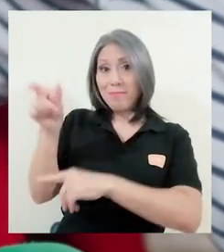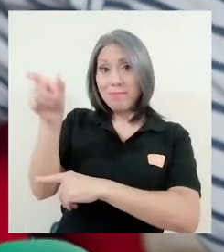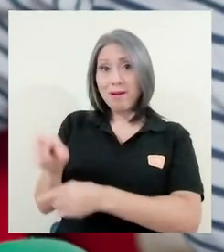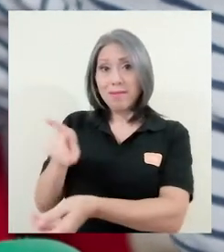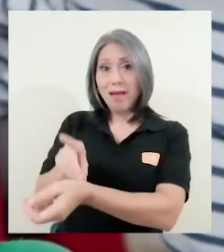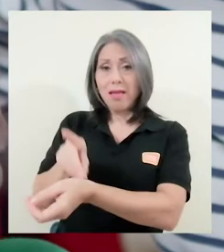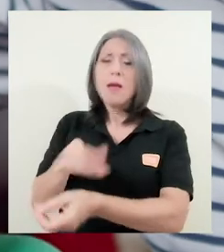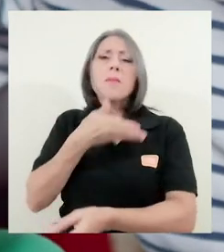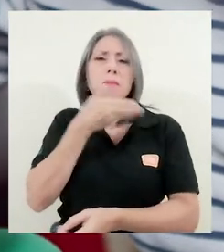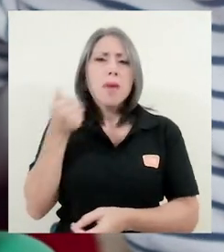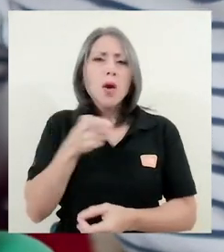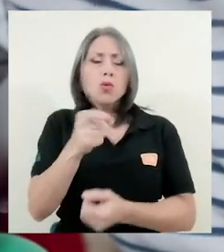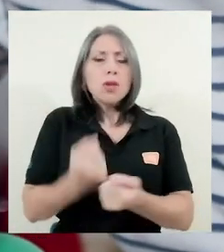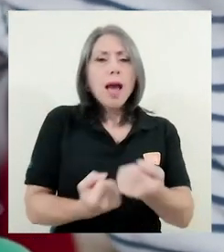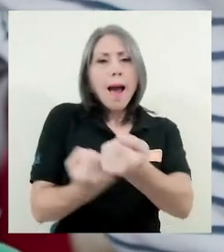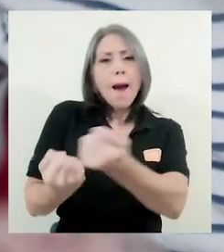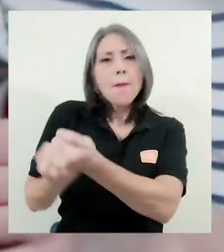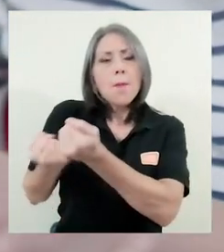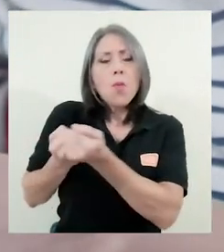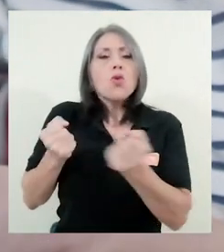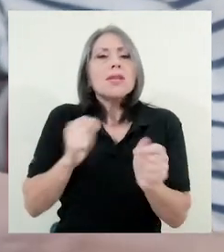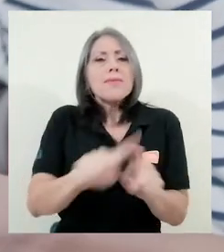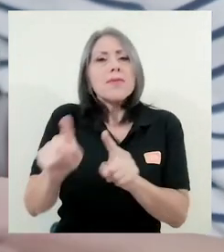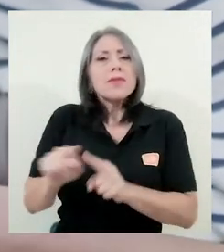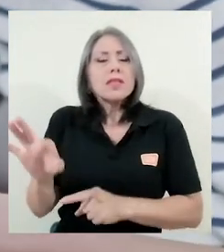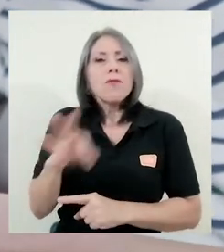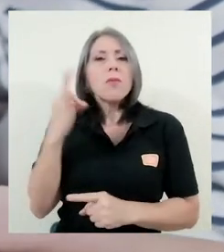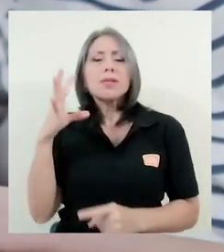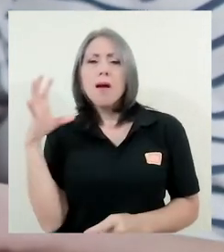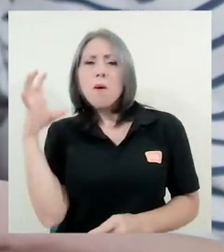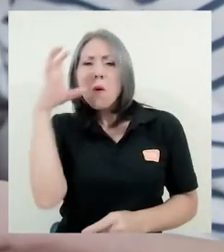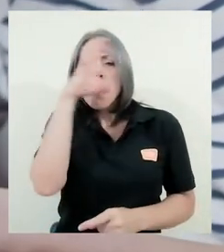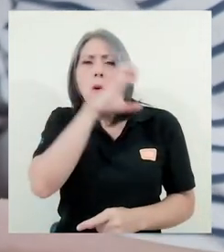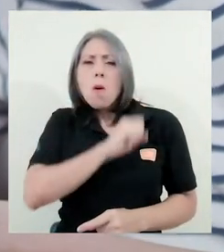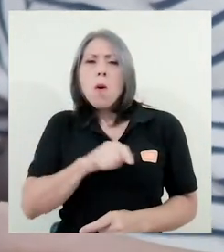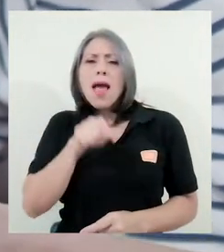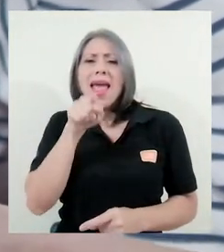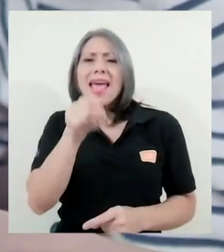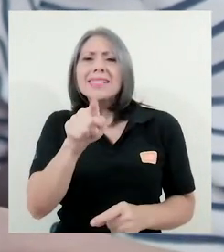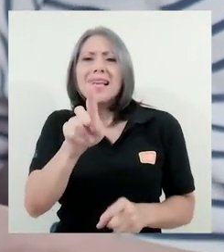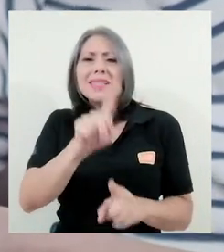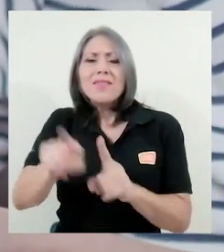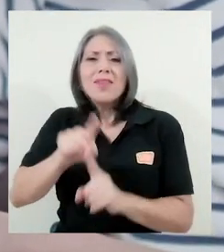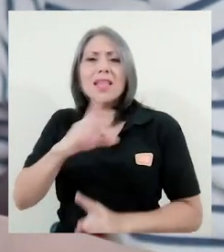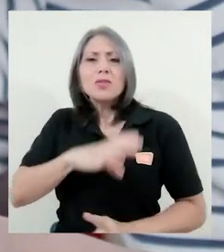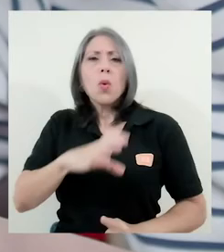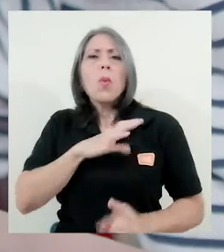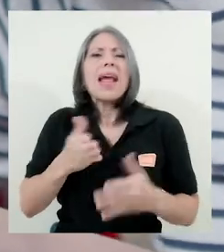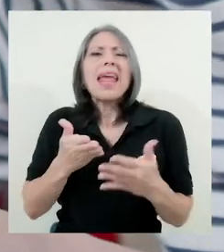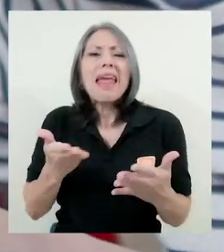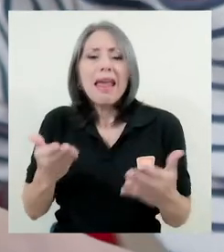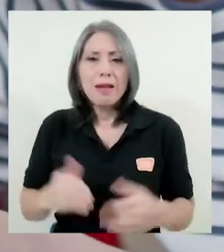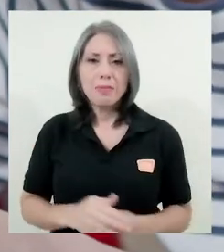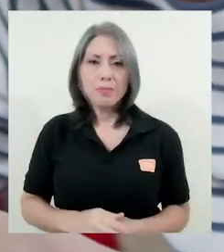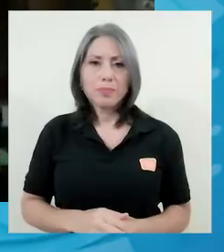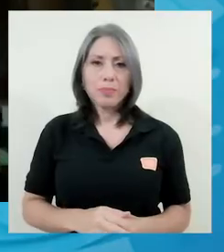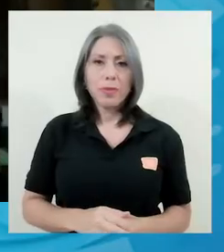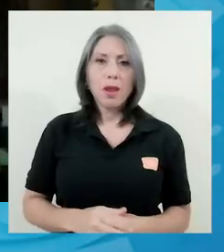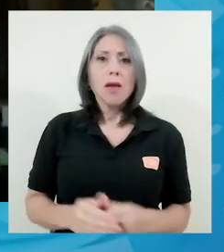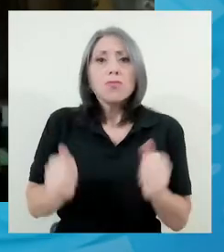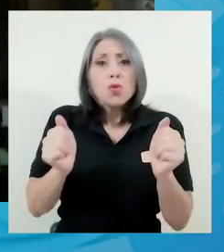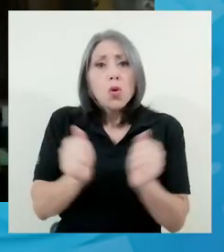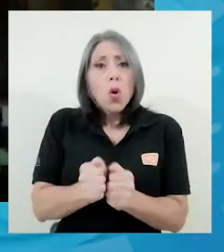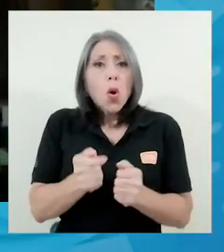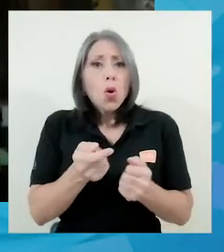lo mejor es apoyarles con distintas herramientas para descubrir qué hay detrás de esas reacciones. Tener un